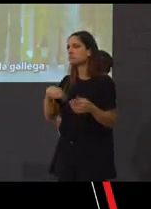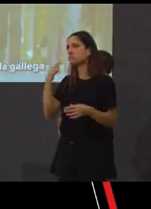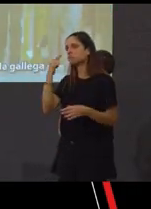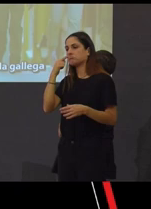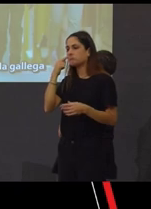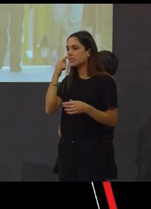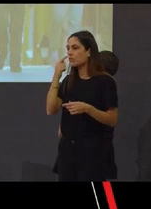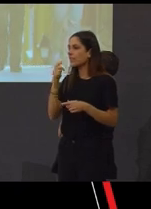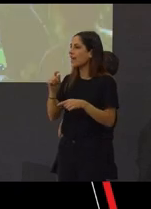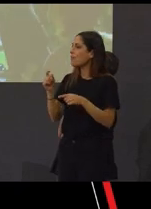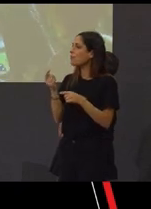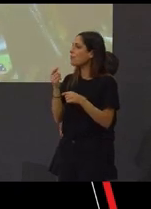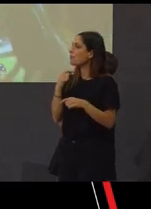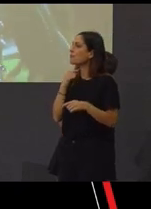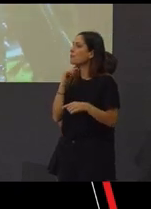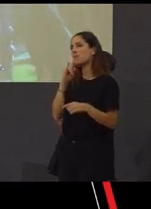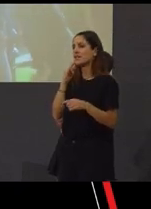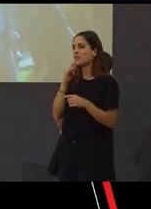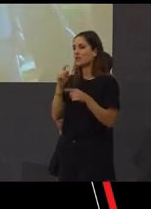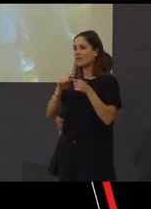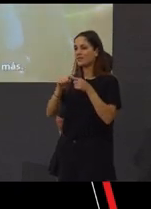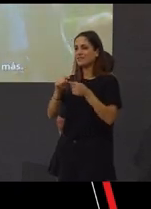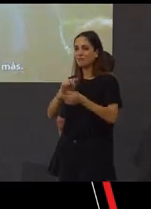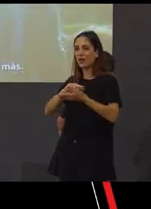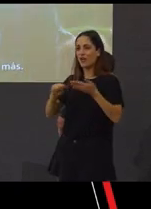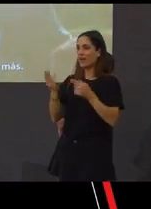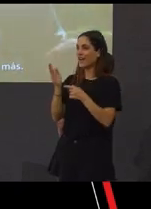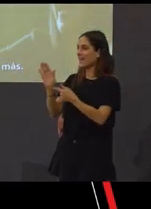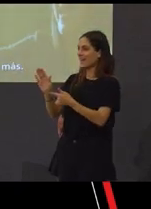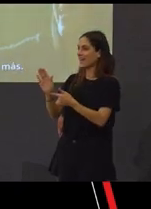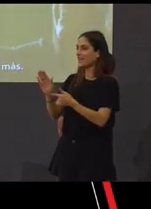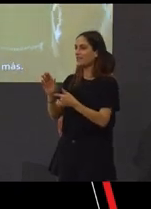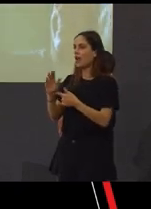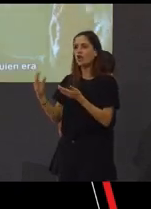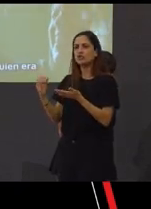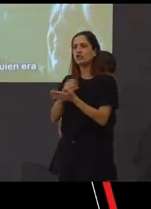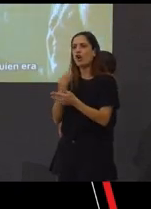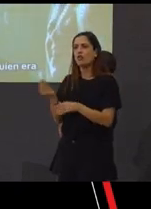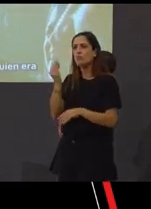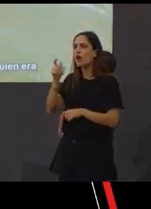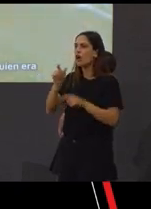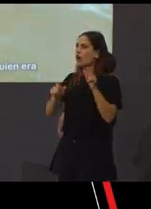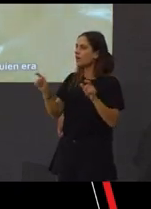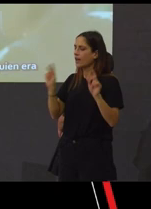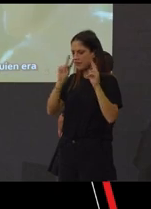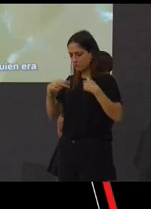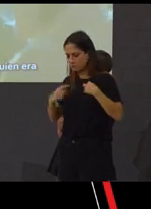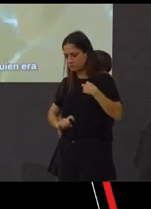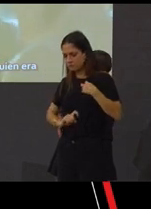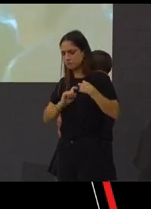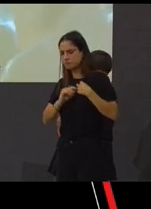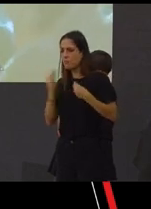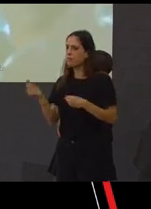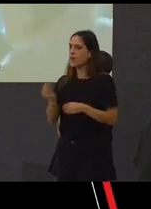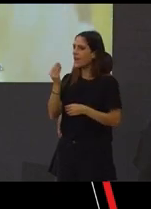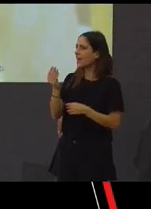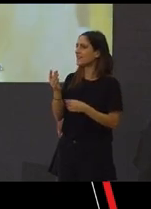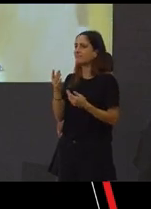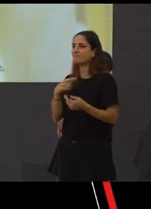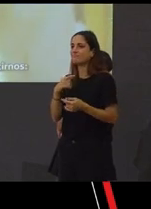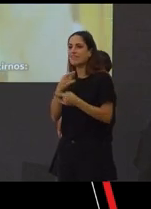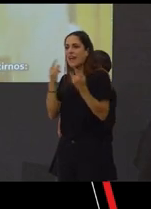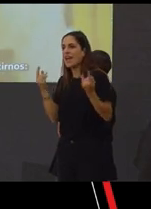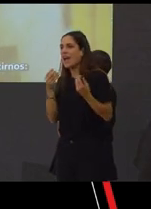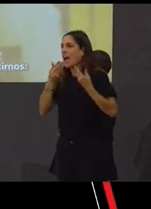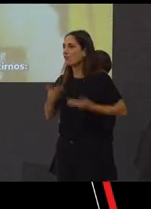presumindo a Galega todo ia millón. A xente queríase máis. Era máis feliz de ser quen era e de como